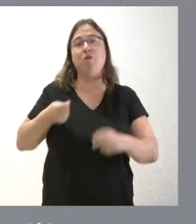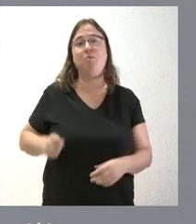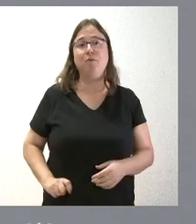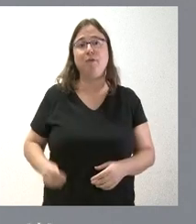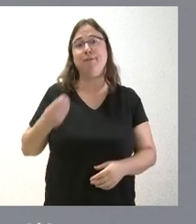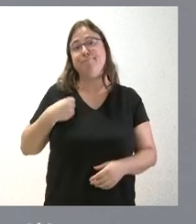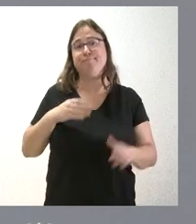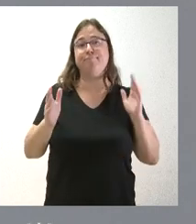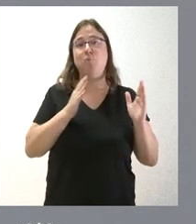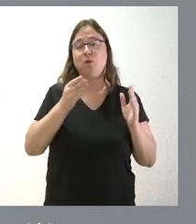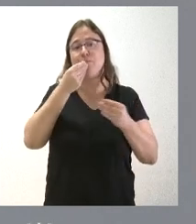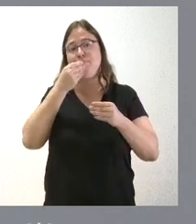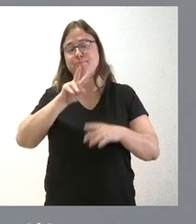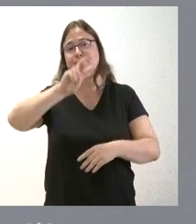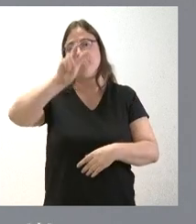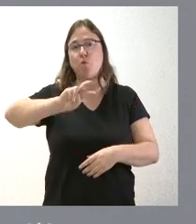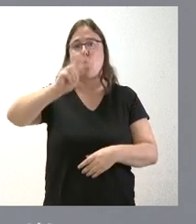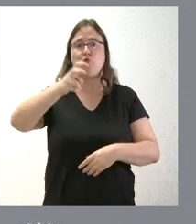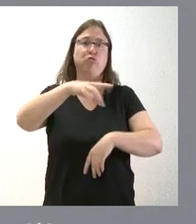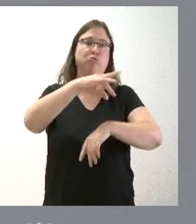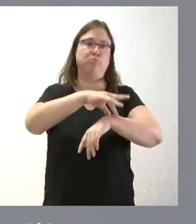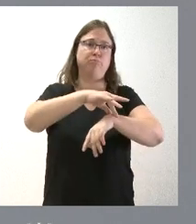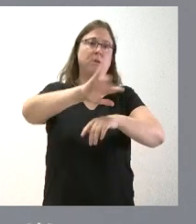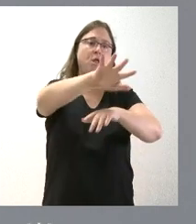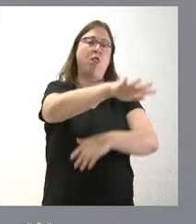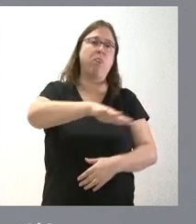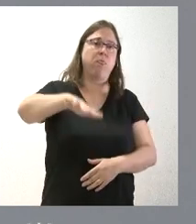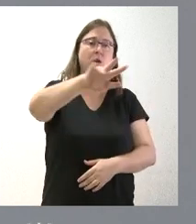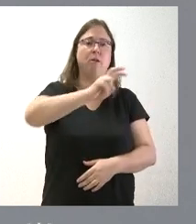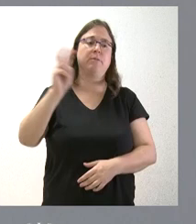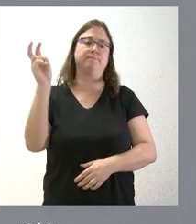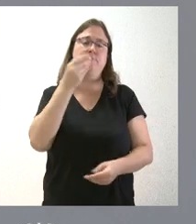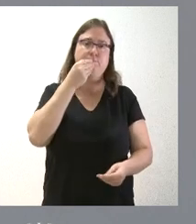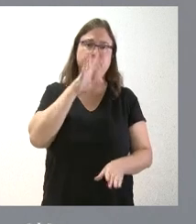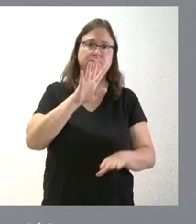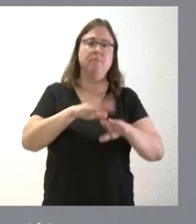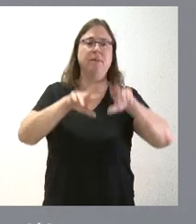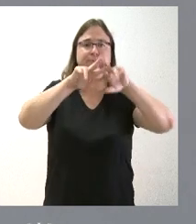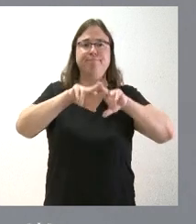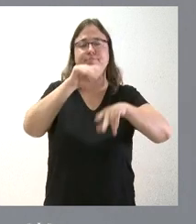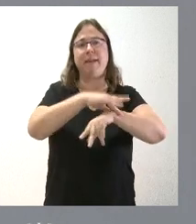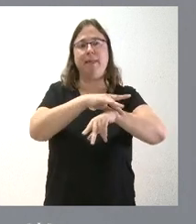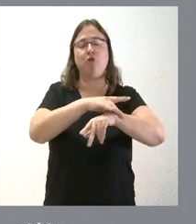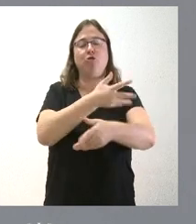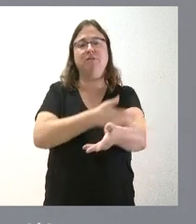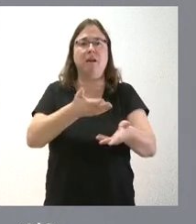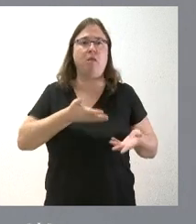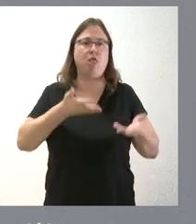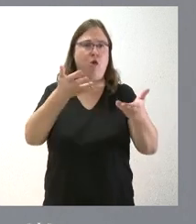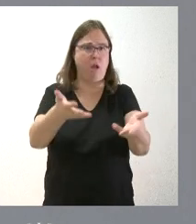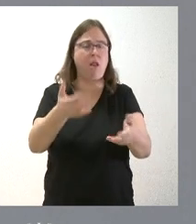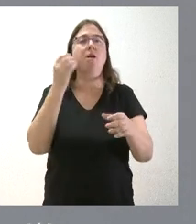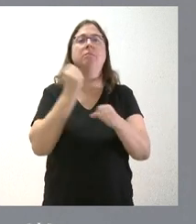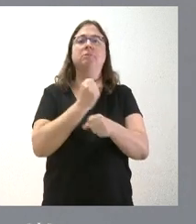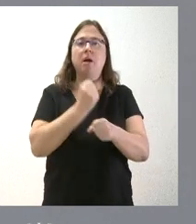tanto, hemos venido cubriendo con profesionales de otras áreas sanitarias que han venido desarrollando esta tarea. Esta tarea se ha venido